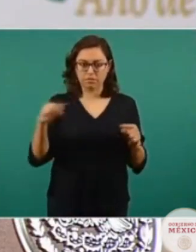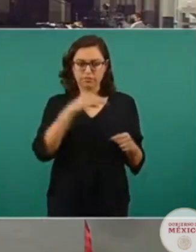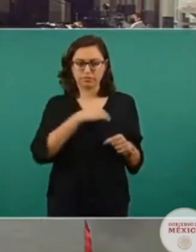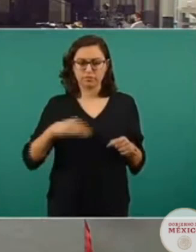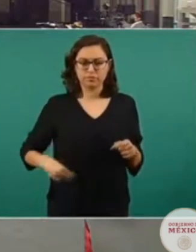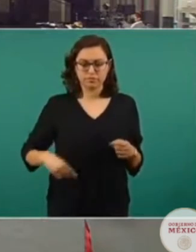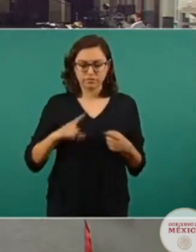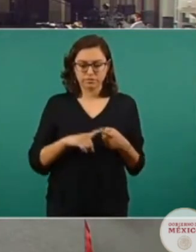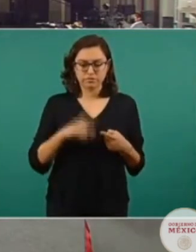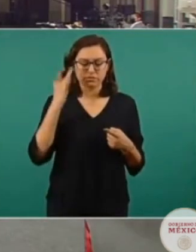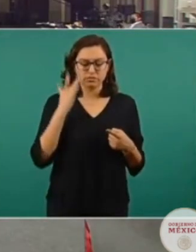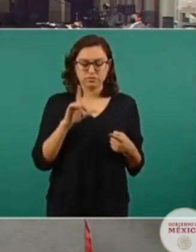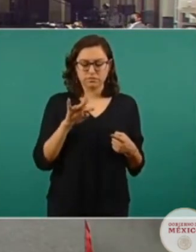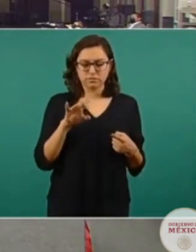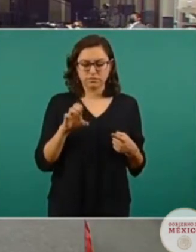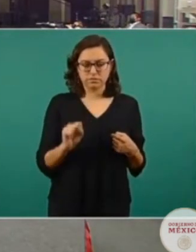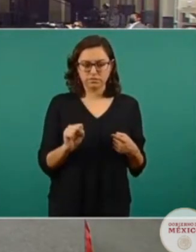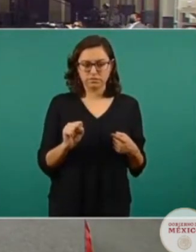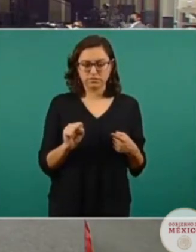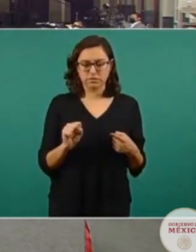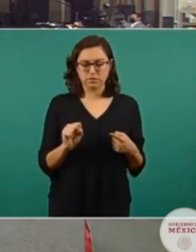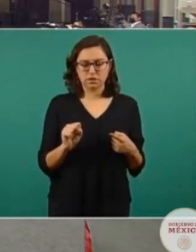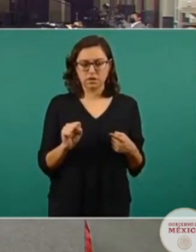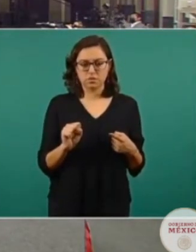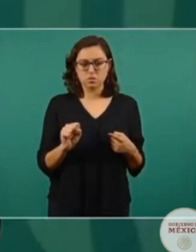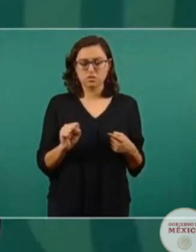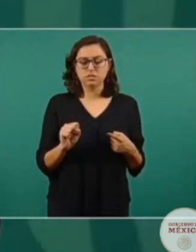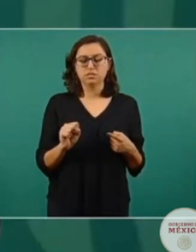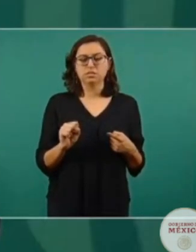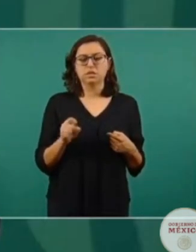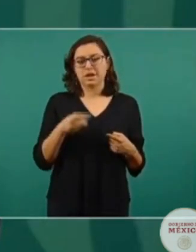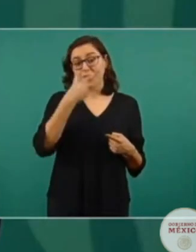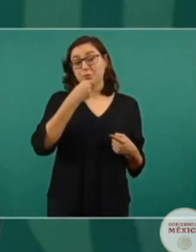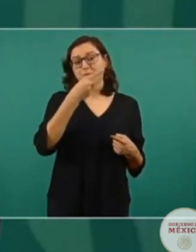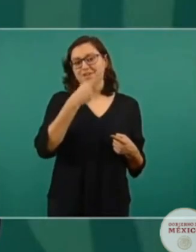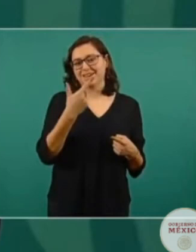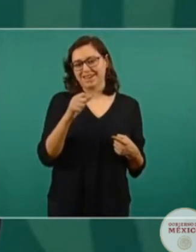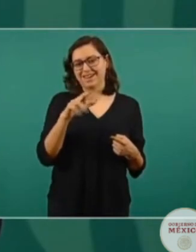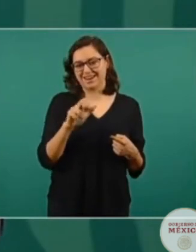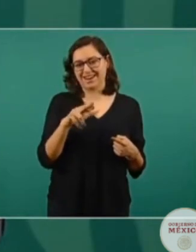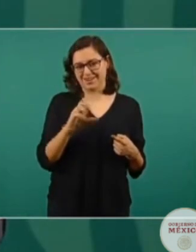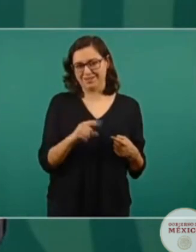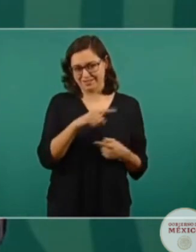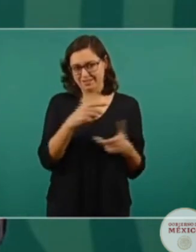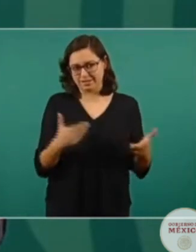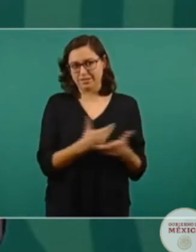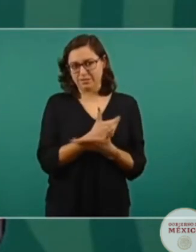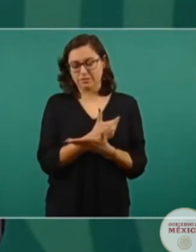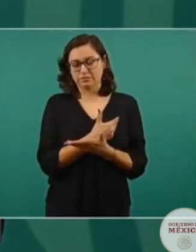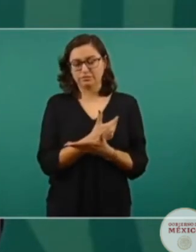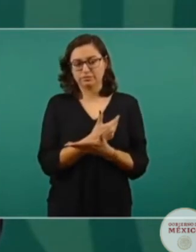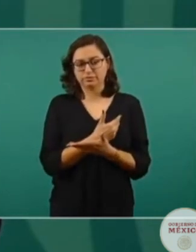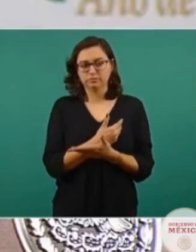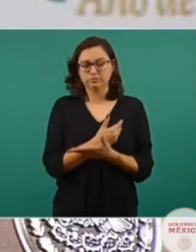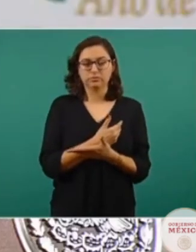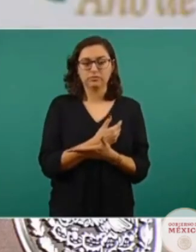San Luis Alcatlán, la tierra de Genaro Vázquez. ¿Es sólo la municipal? Sí, sólo en el caso de la elección